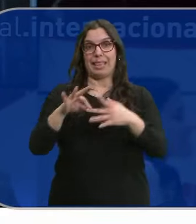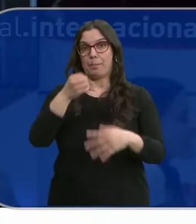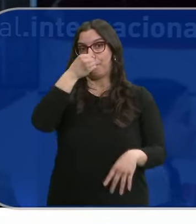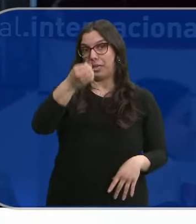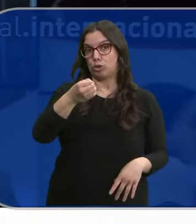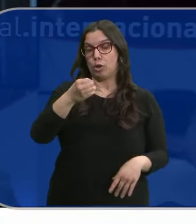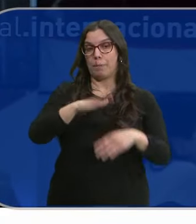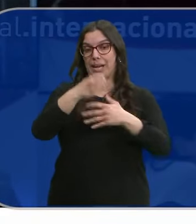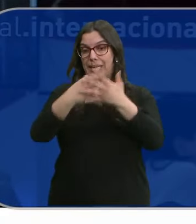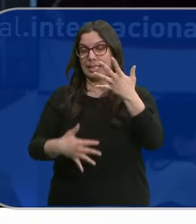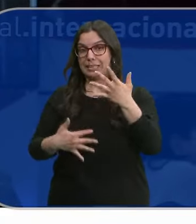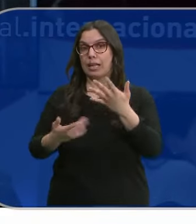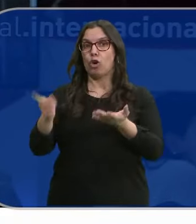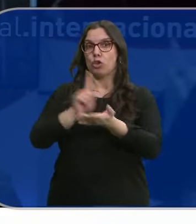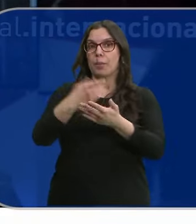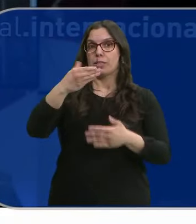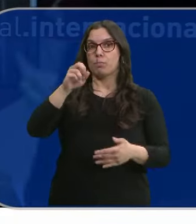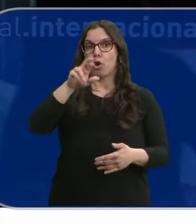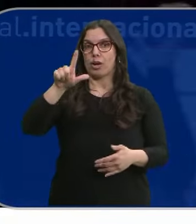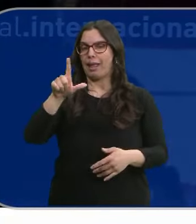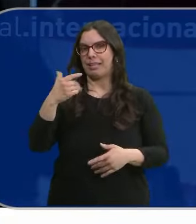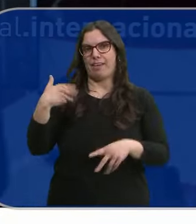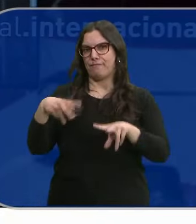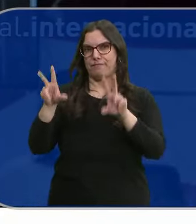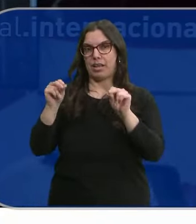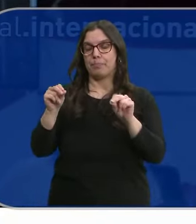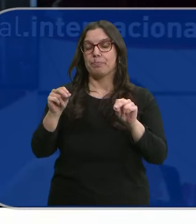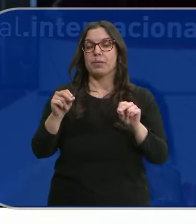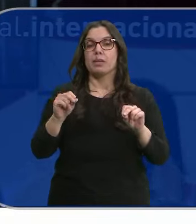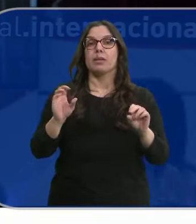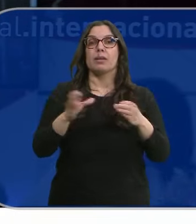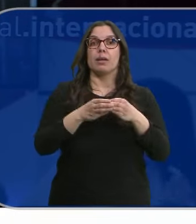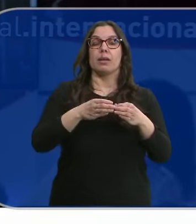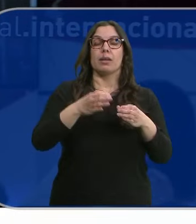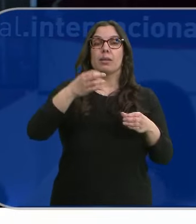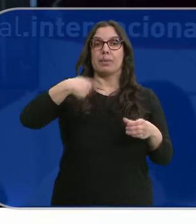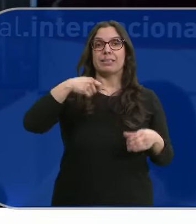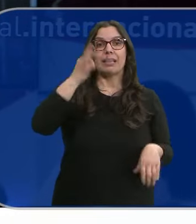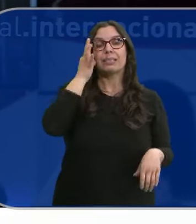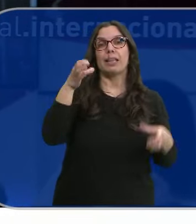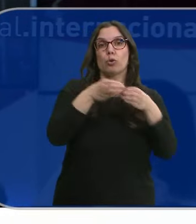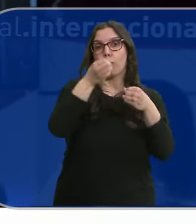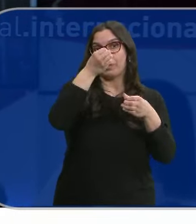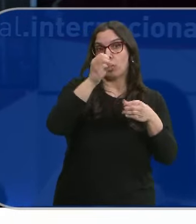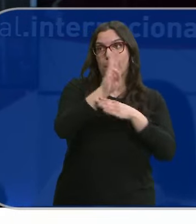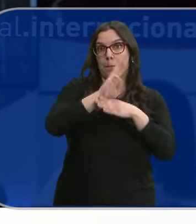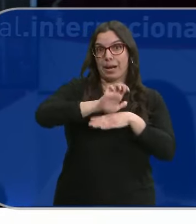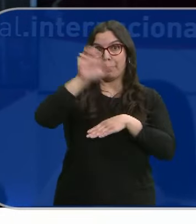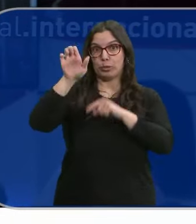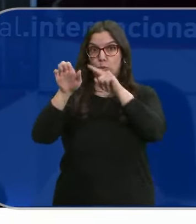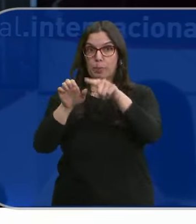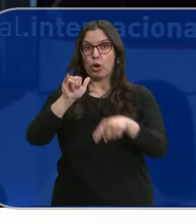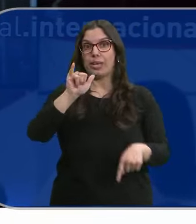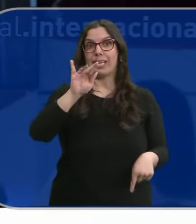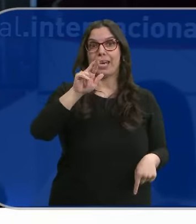Partido Socialista no volverá a ser Josep Borrell. Irache García, presidenta del Grupo Socialista en el Parlamento Europeo, no ha querido hoy confirmar si ella